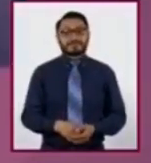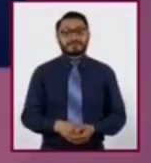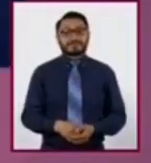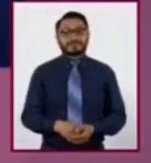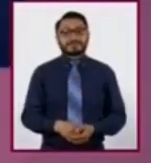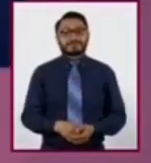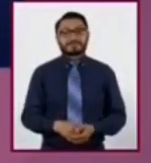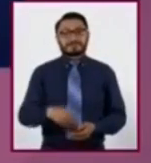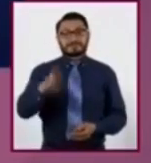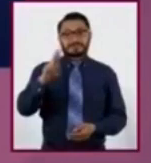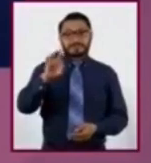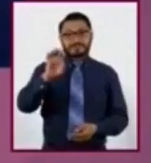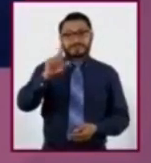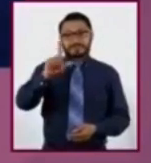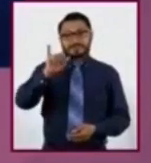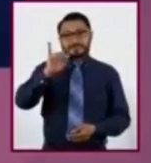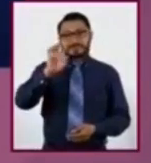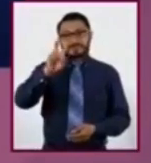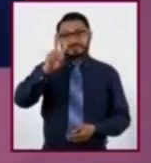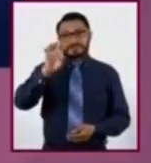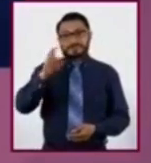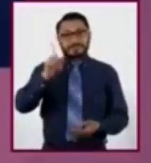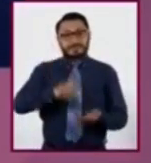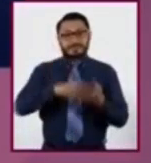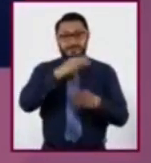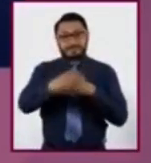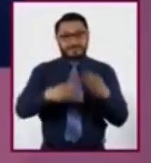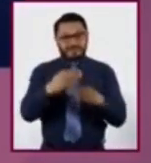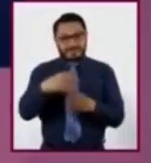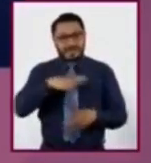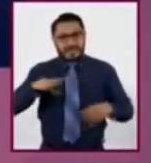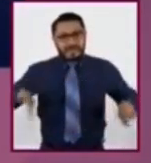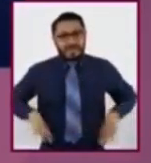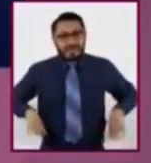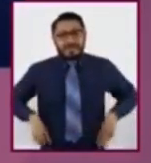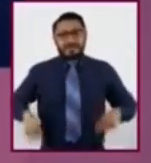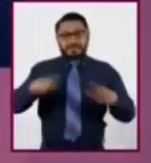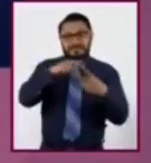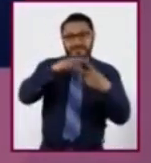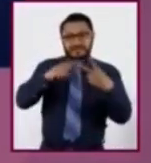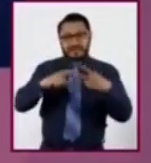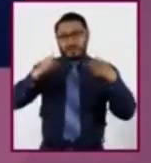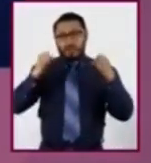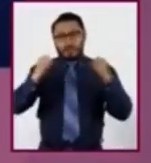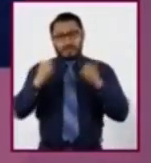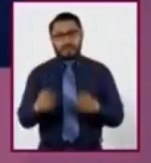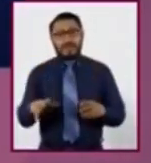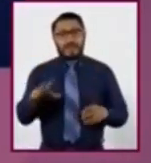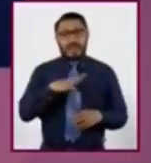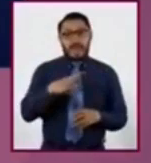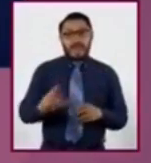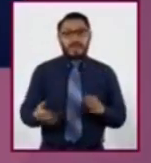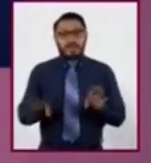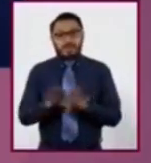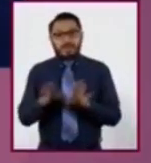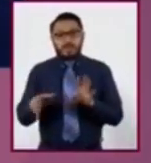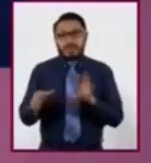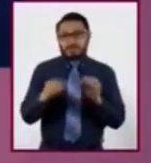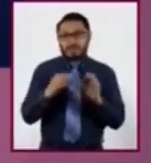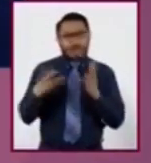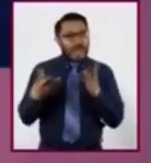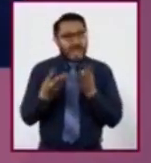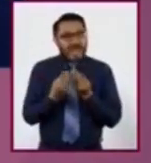El relieve de nuestro planeta se ha conformado por dos tipos de fuerzas que actúan a la vez y de manera